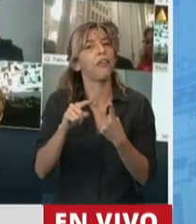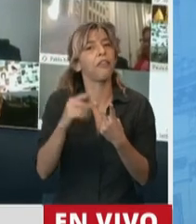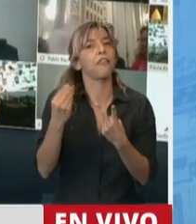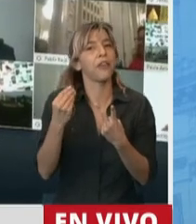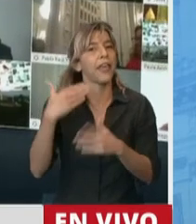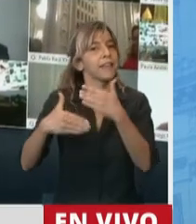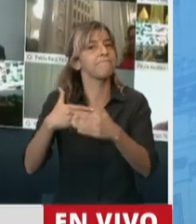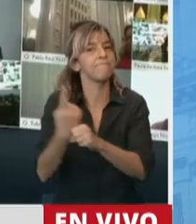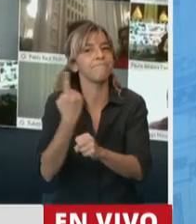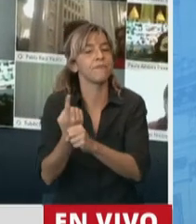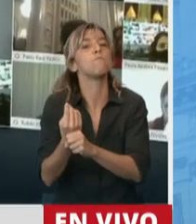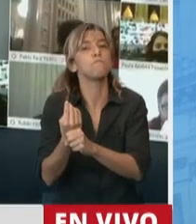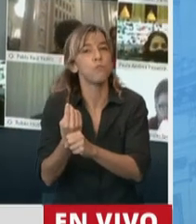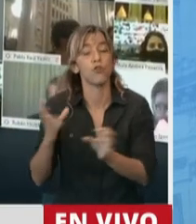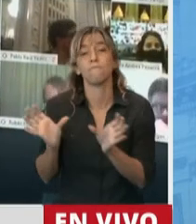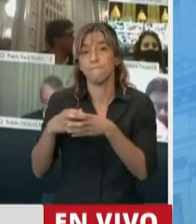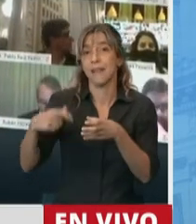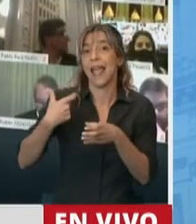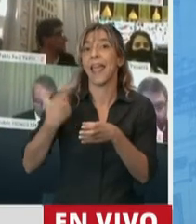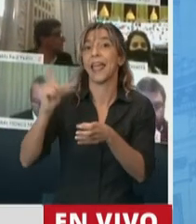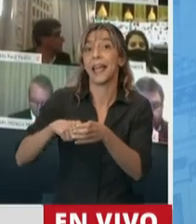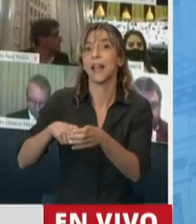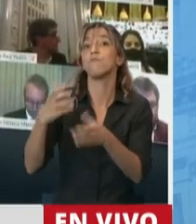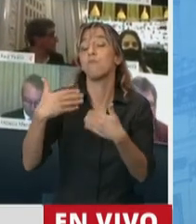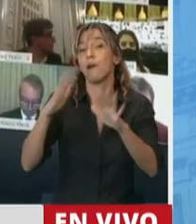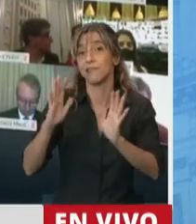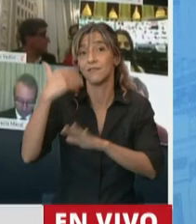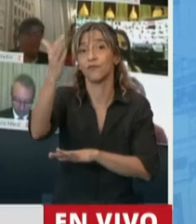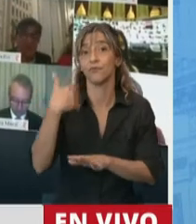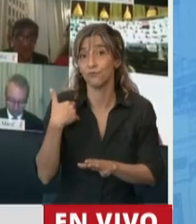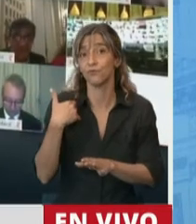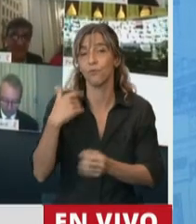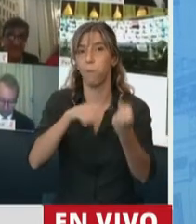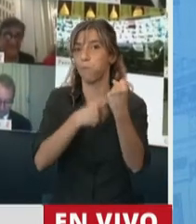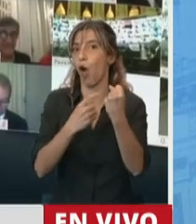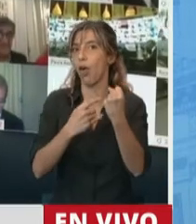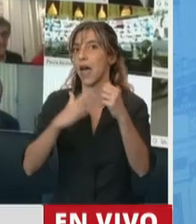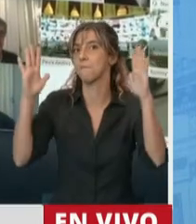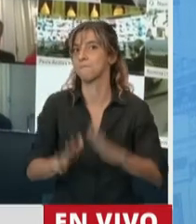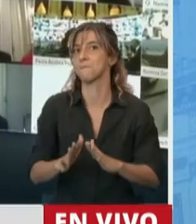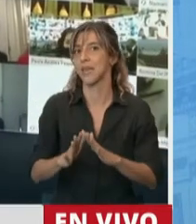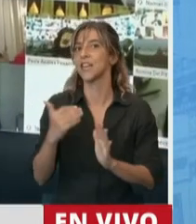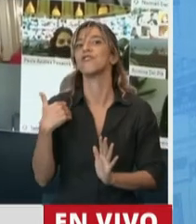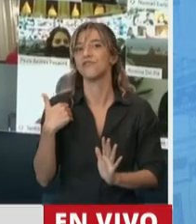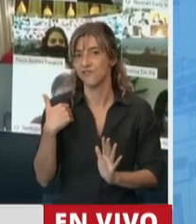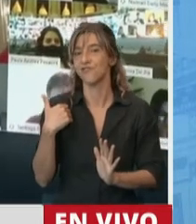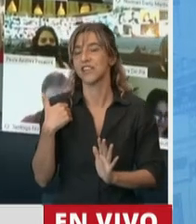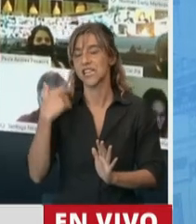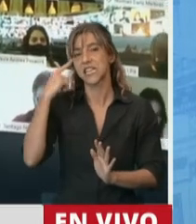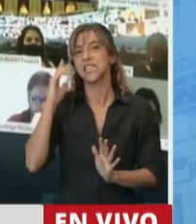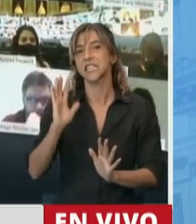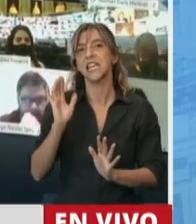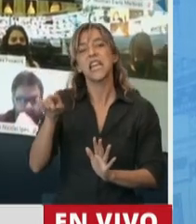partir del teletrabajo los gremios puedan perder poder sindical. Y esa es la verdadera causa por la cual no hemos sancionado una ley de